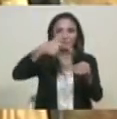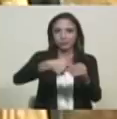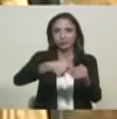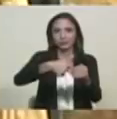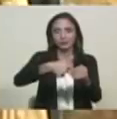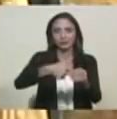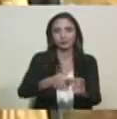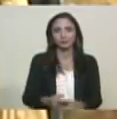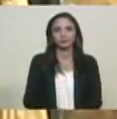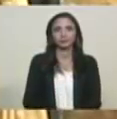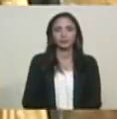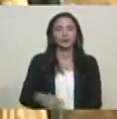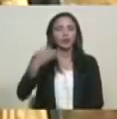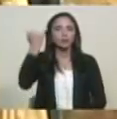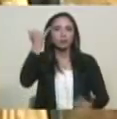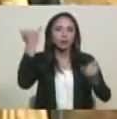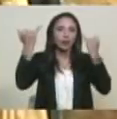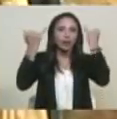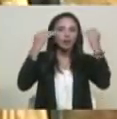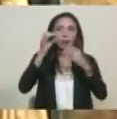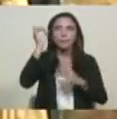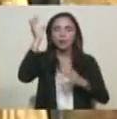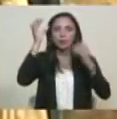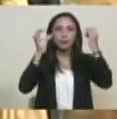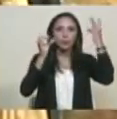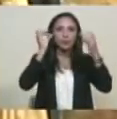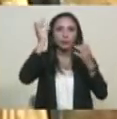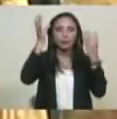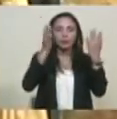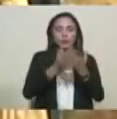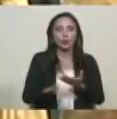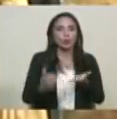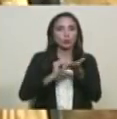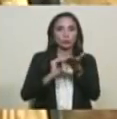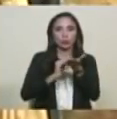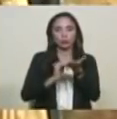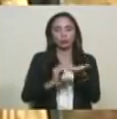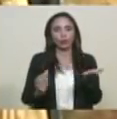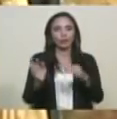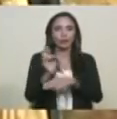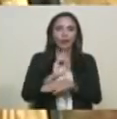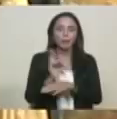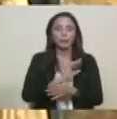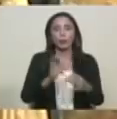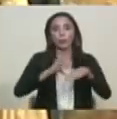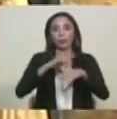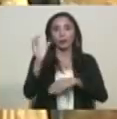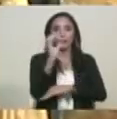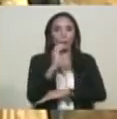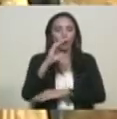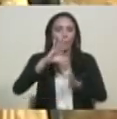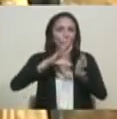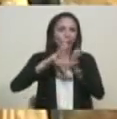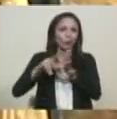Tuvimos que estar pensando y tenemos que crear esto para liberarnos de las mafias ladronas de Colombia.